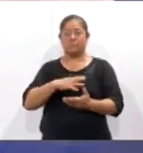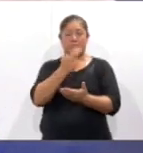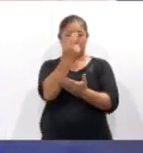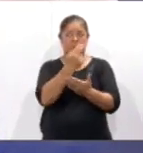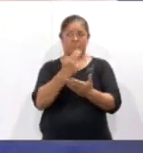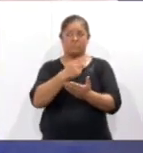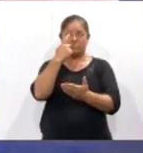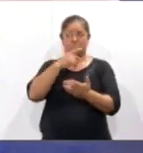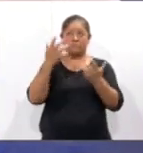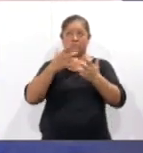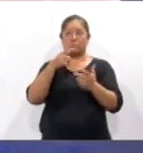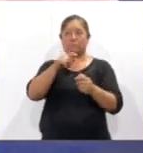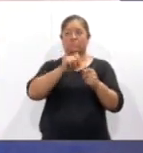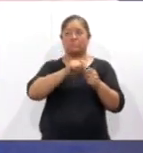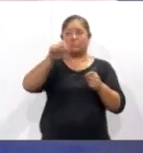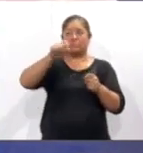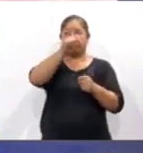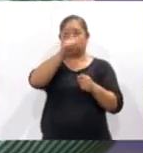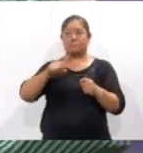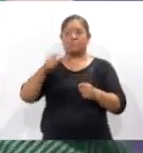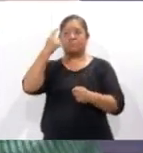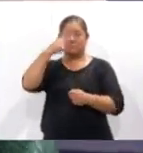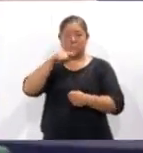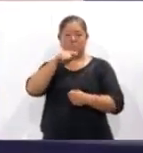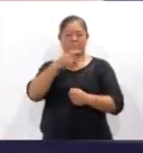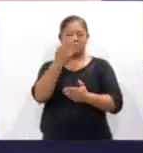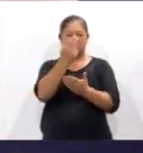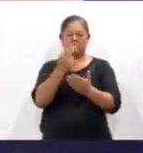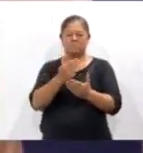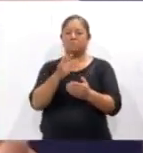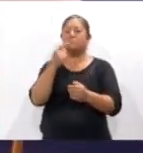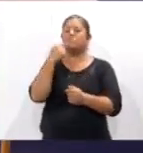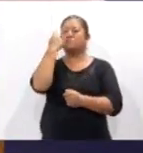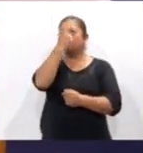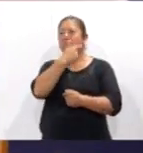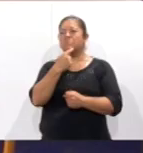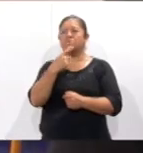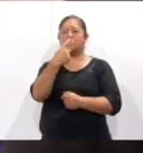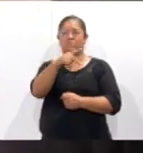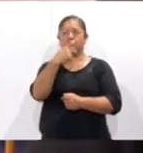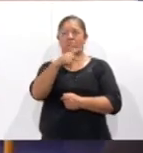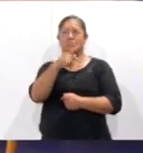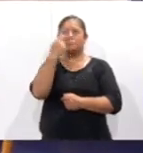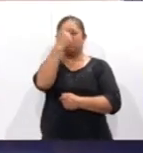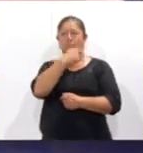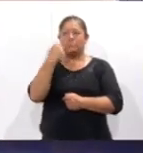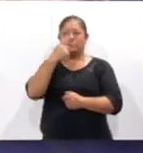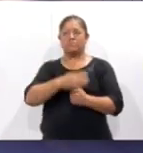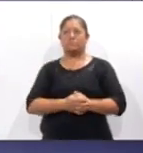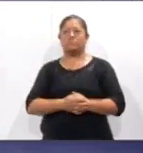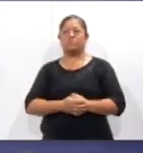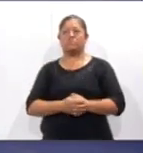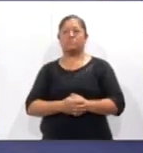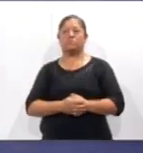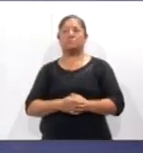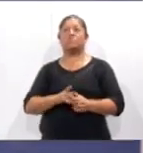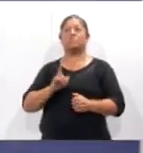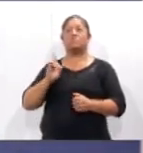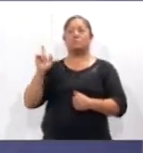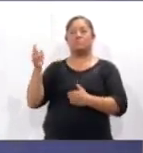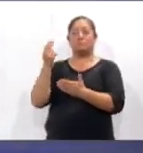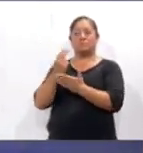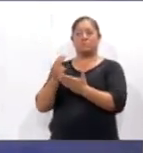generar un trazo que implicó un reto para delinear cada parte de un rostro, sí, su propio rostro, bajo la guía de la diseñadora